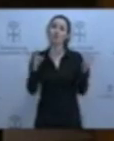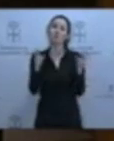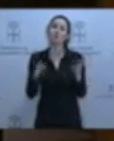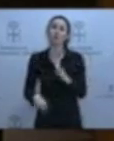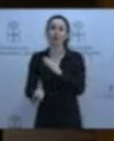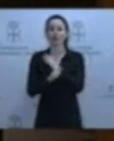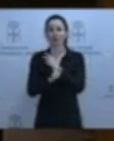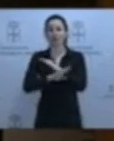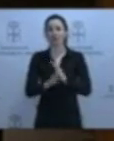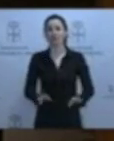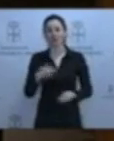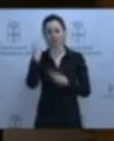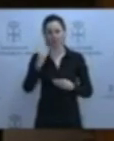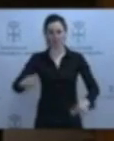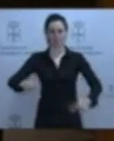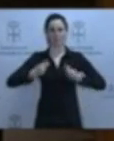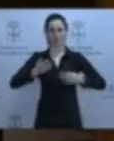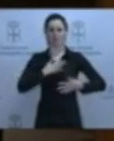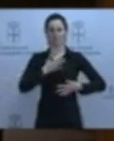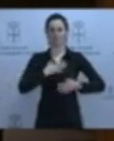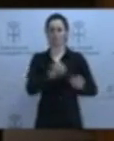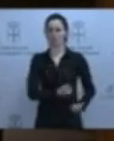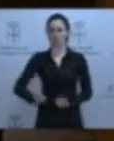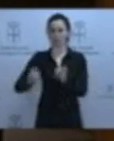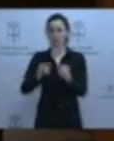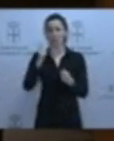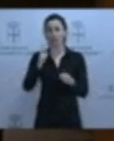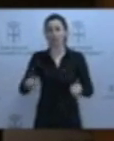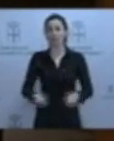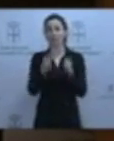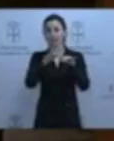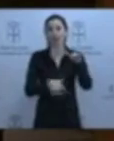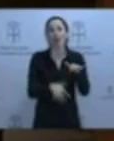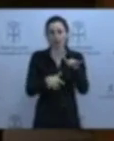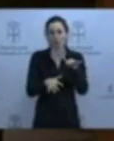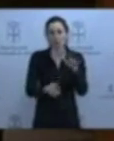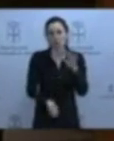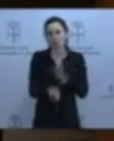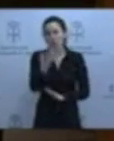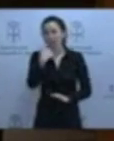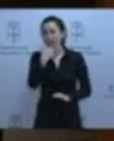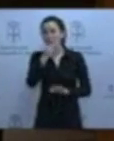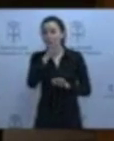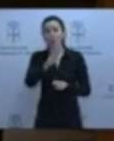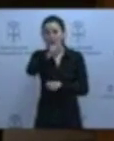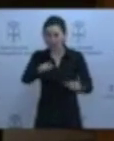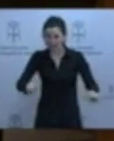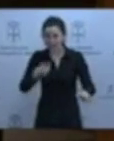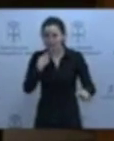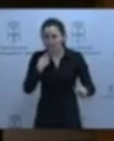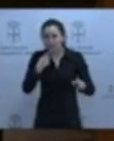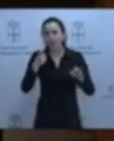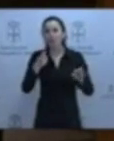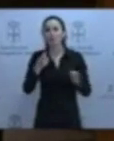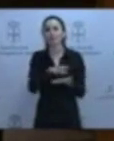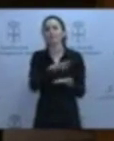estrategia porque siguen pensando en sí mismos. Y solamente se rompe el equilibrio hasta que pasa algo. Y pasa algo cuando la ciudadanía se cansa de los dilemas que tienen determinados